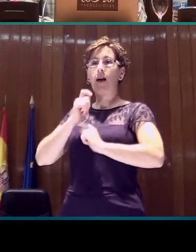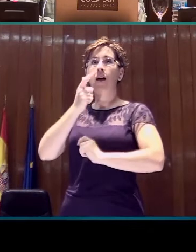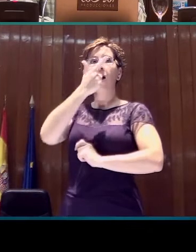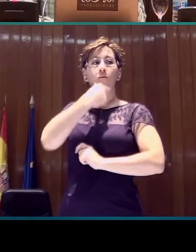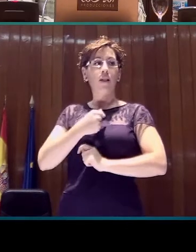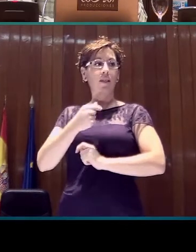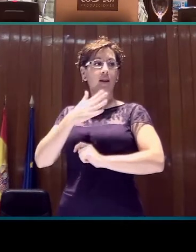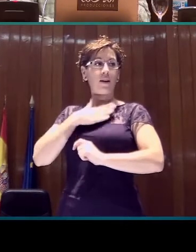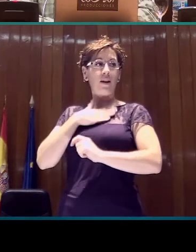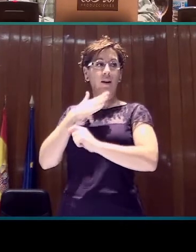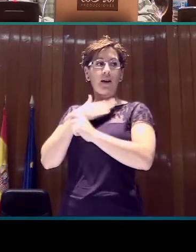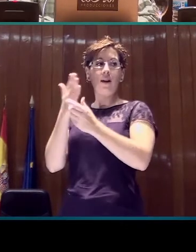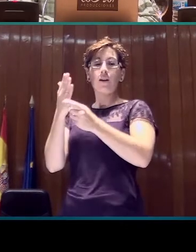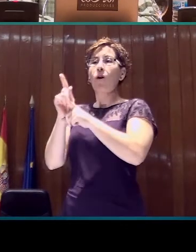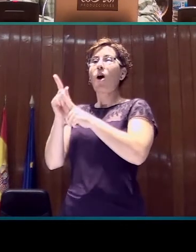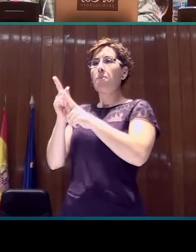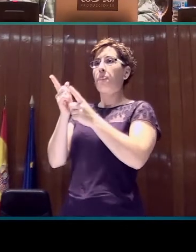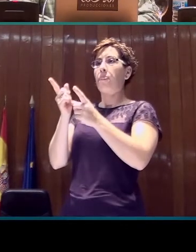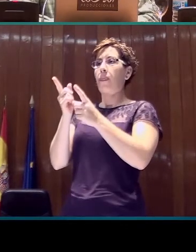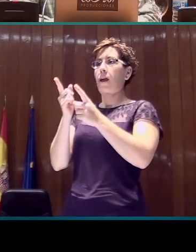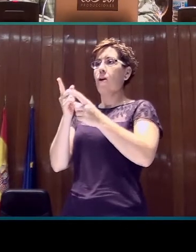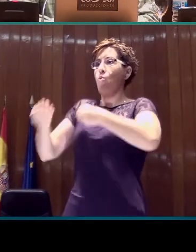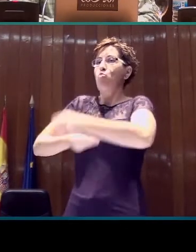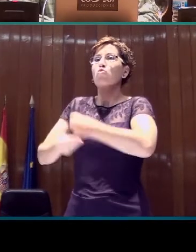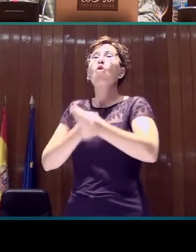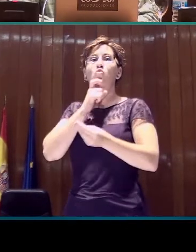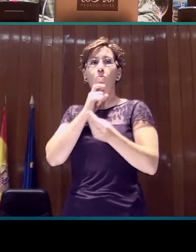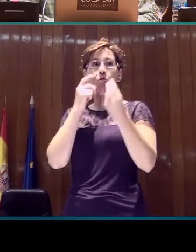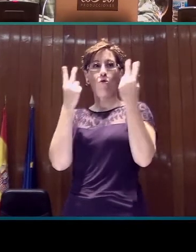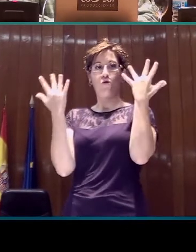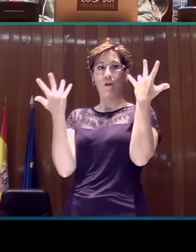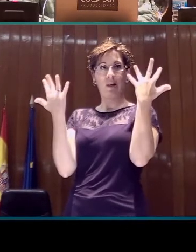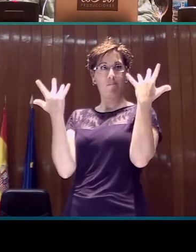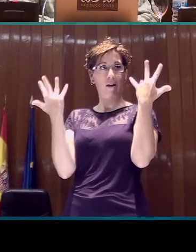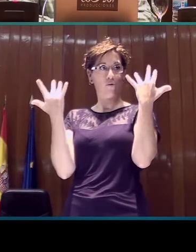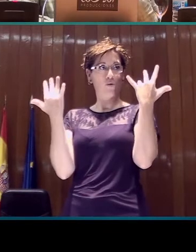la boya lista, estamos articulando con las dos manos. Nos servimos de la simultaneidad.